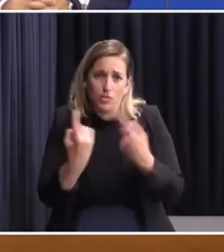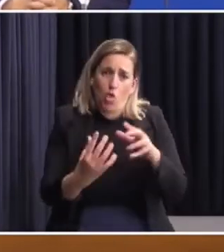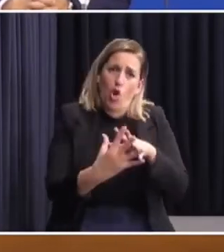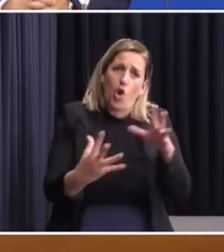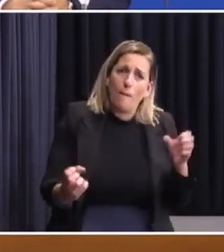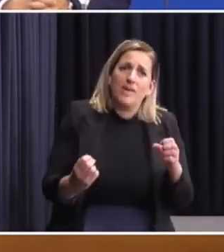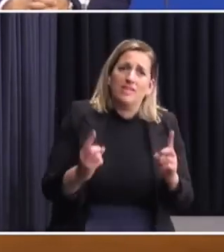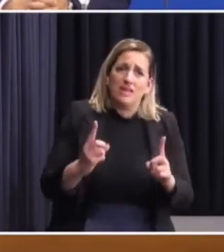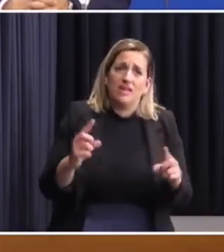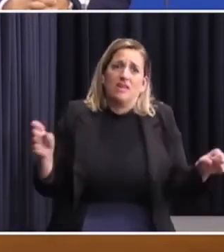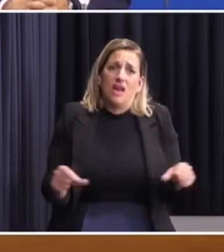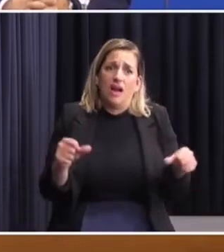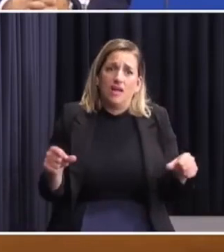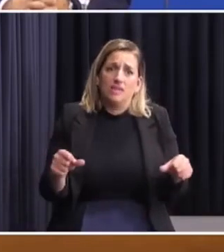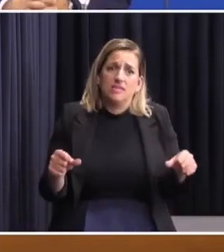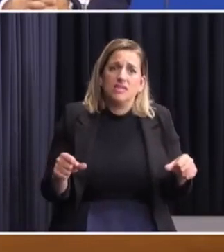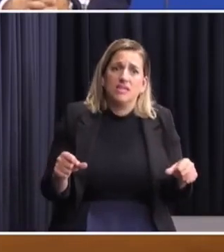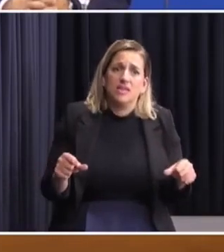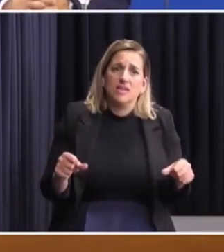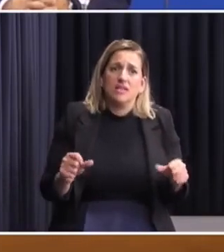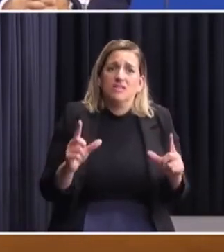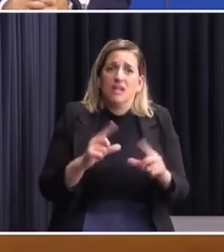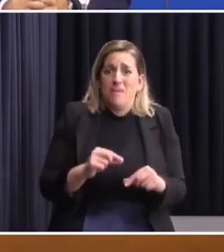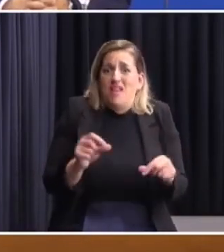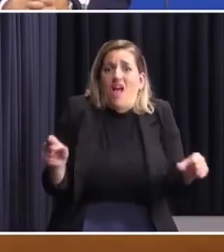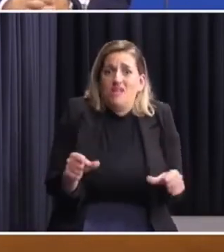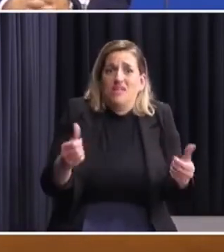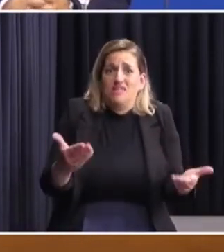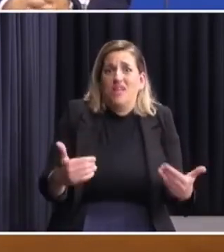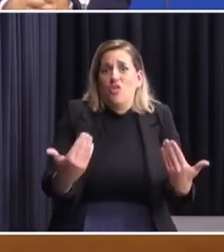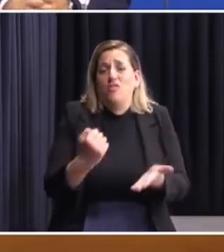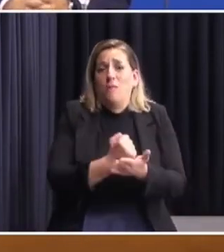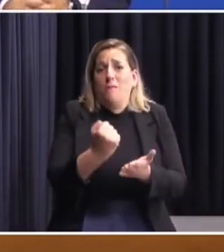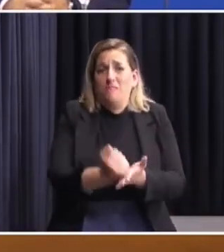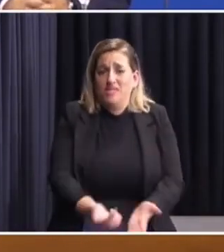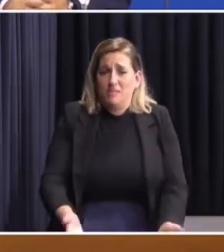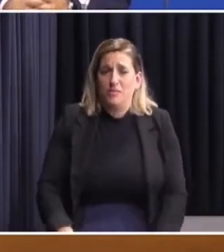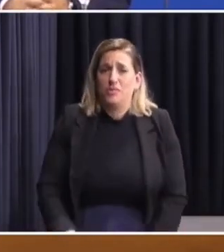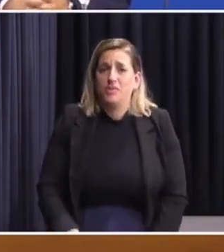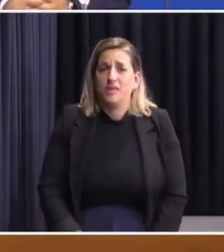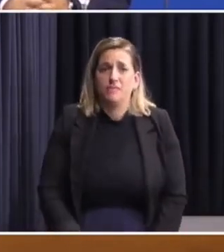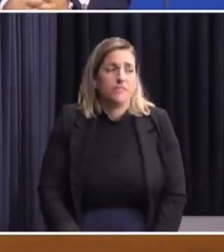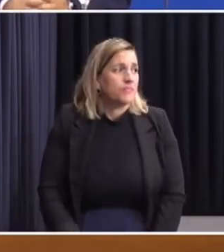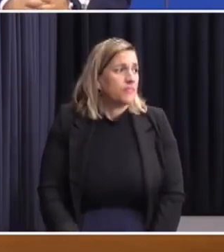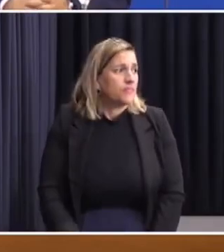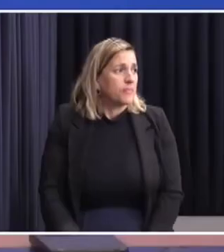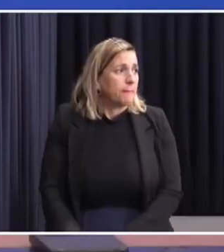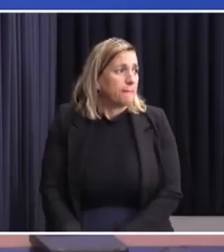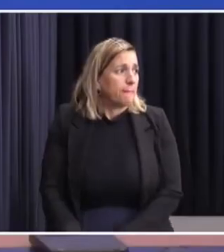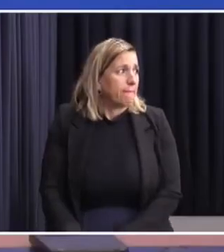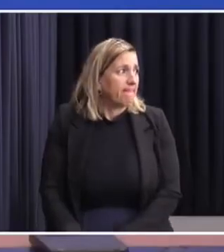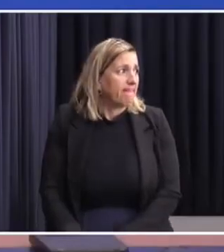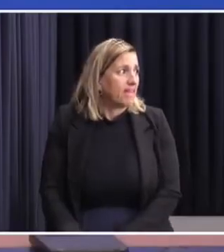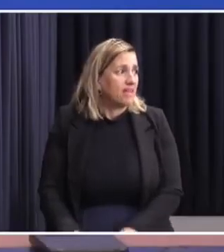transmite y se termina traduciendo en la entrega del pasaporte a este ciudadano. Está,